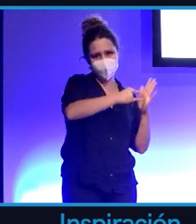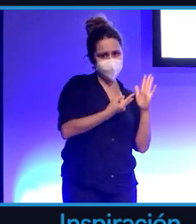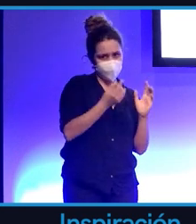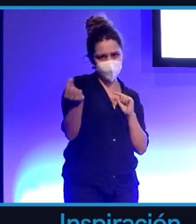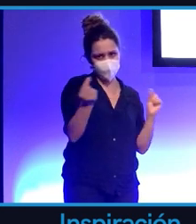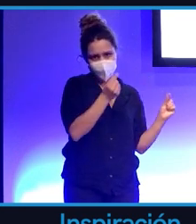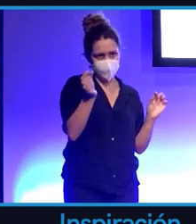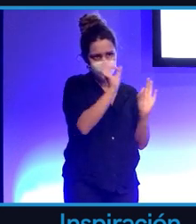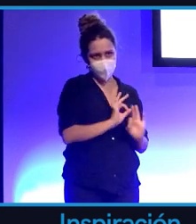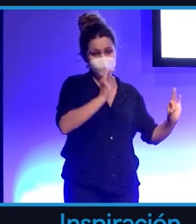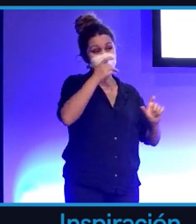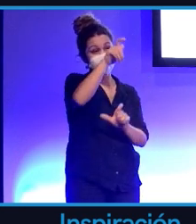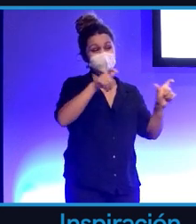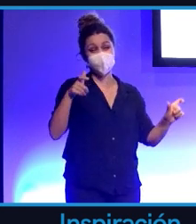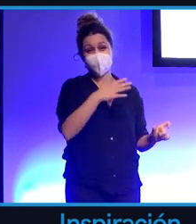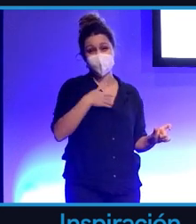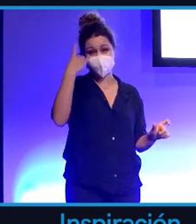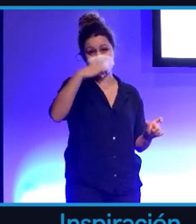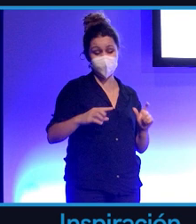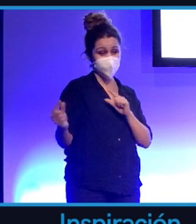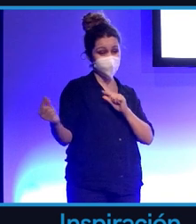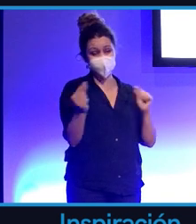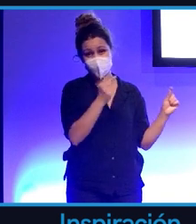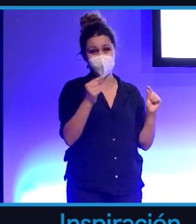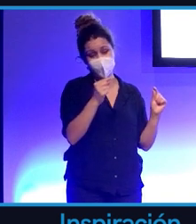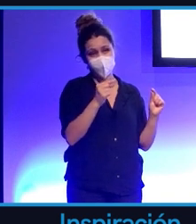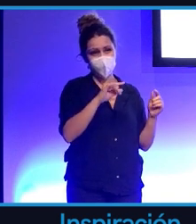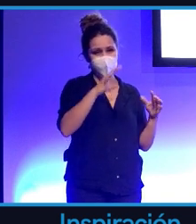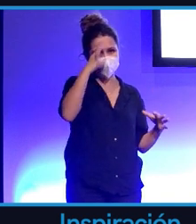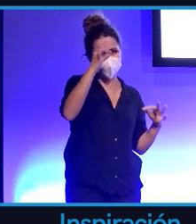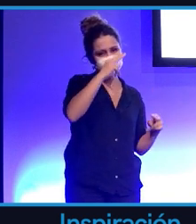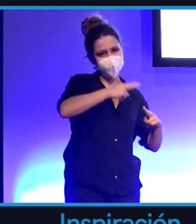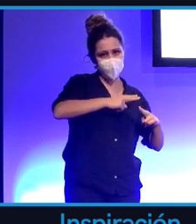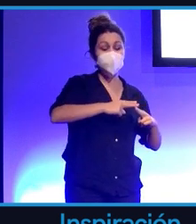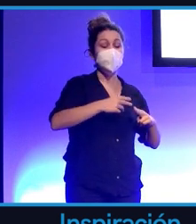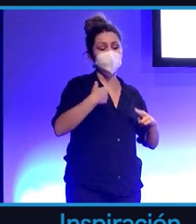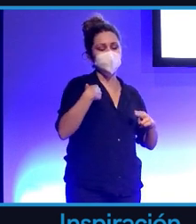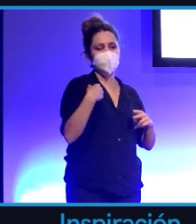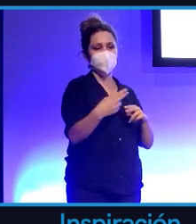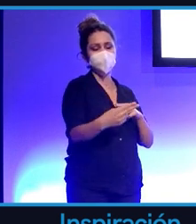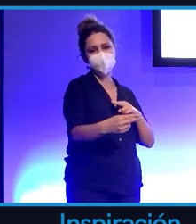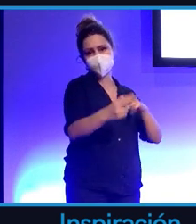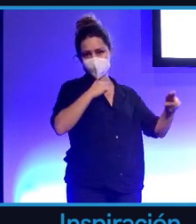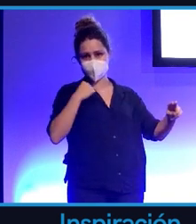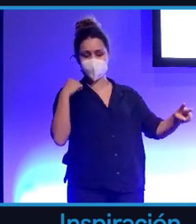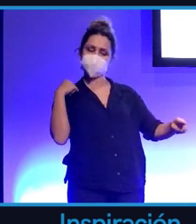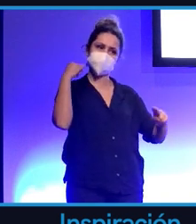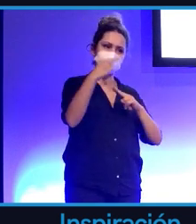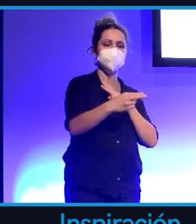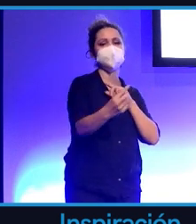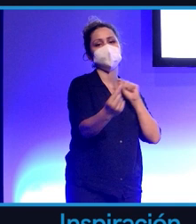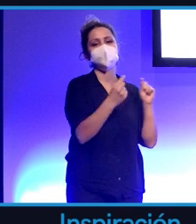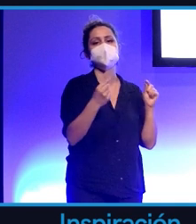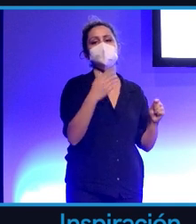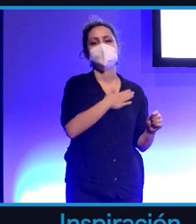que quiera conocer más detalles técnicos, que me escriba y estaré encantado de contárselo. Pues cambiando el paradigma de aprendizaje. Este es el